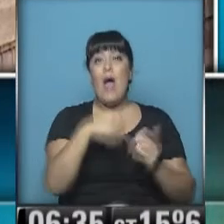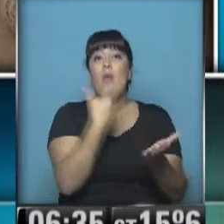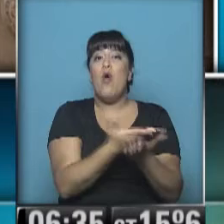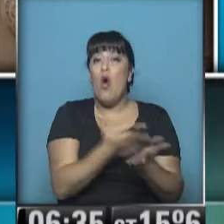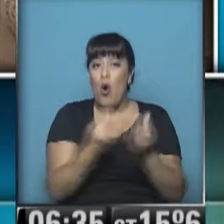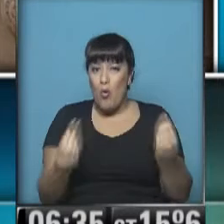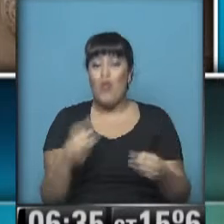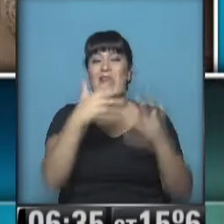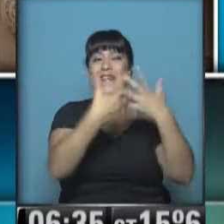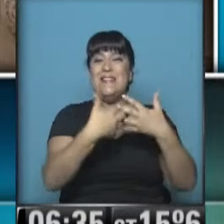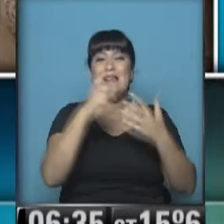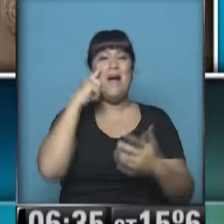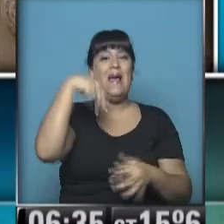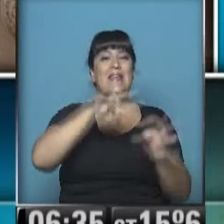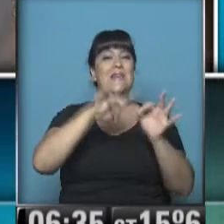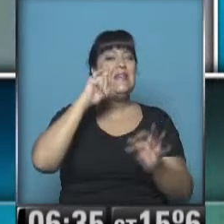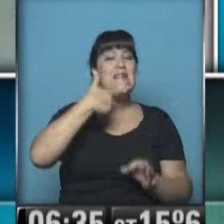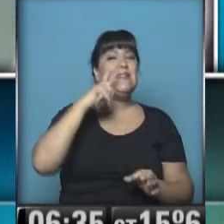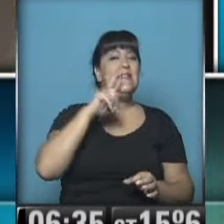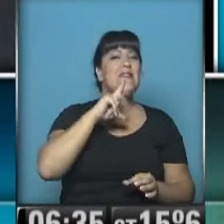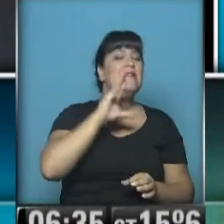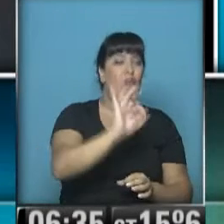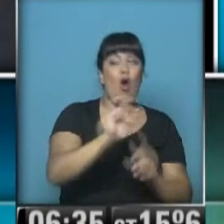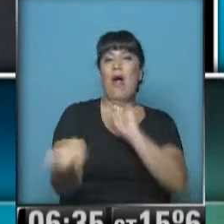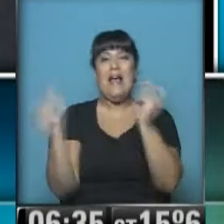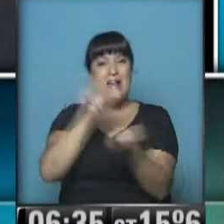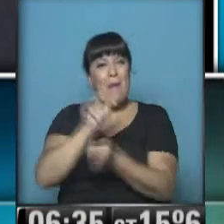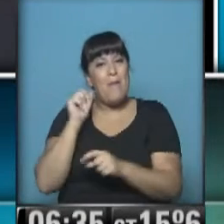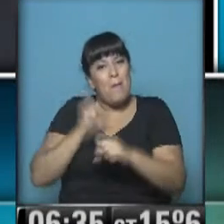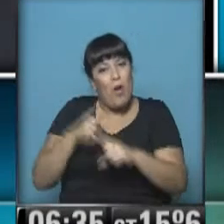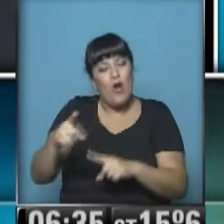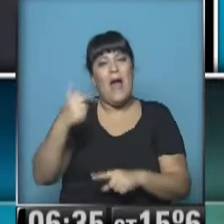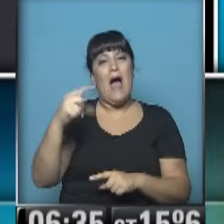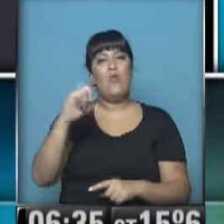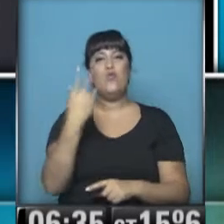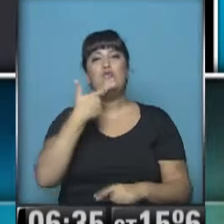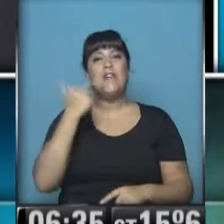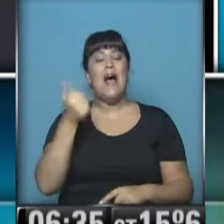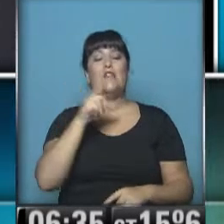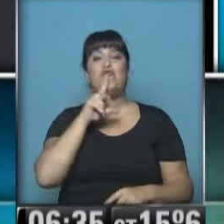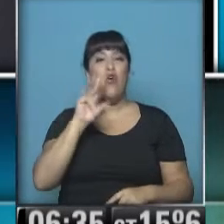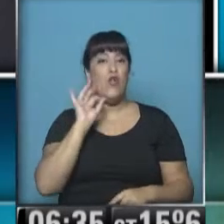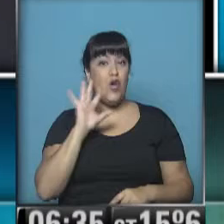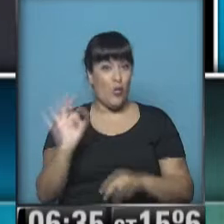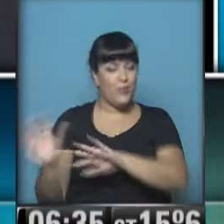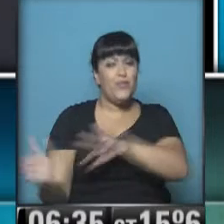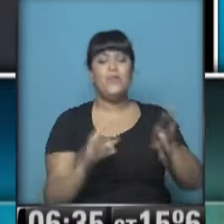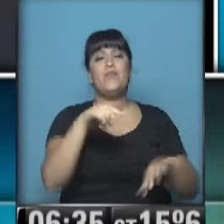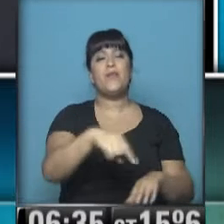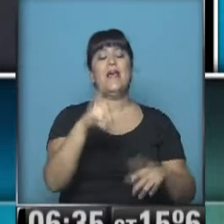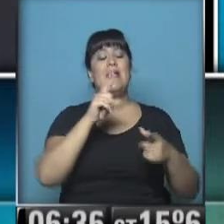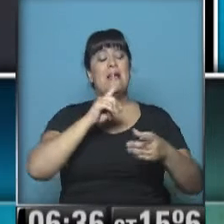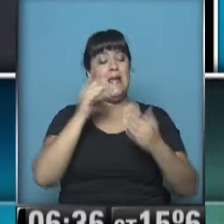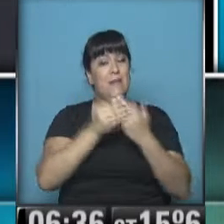cambiar el actual sistema inquisitivo por uno acusatorio. Timerman en el Consejo de Seguridad de la ONU.